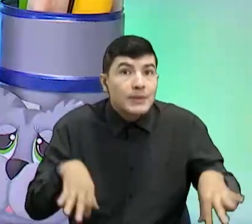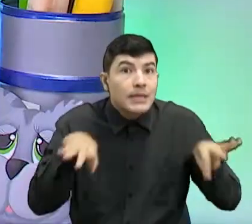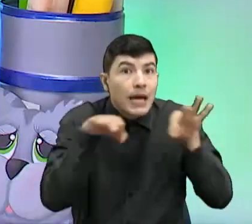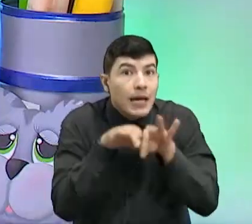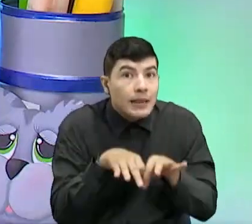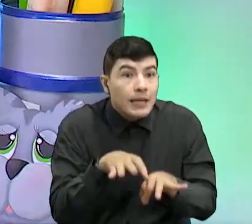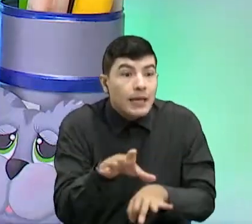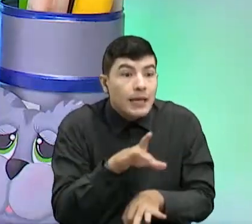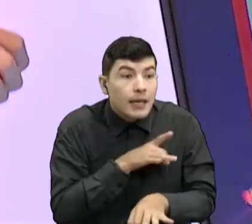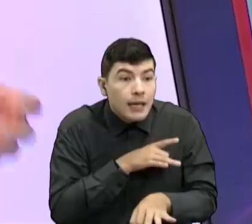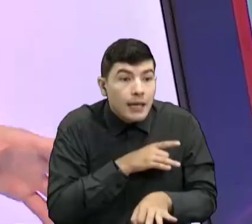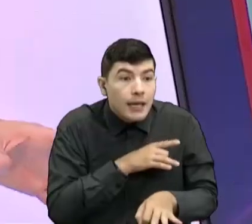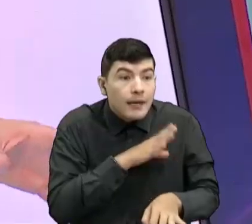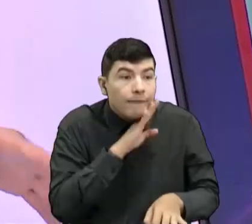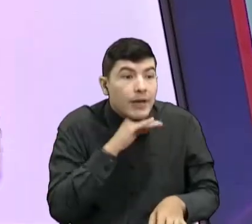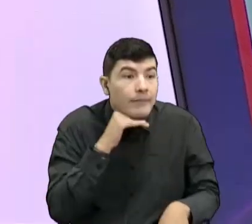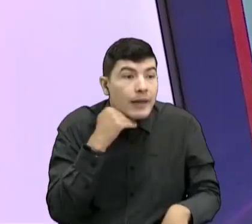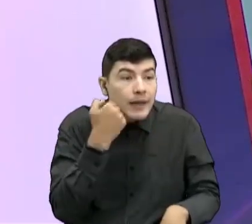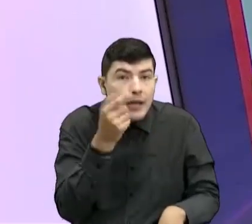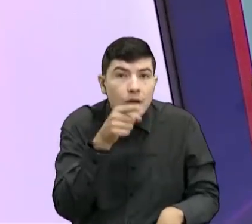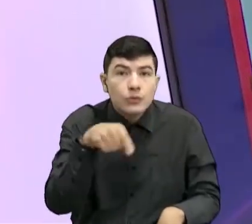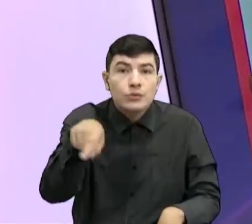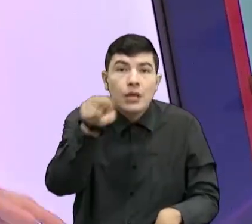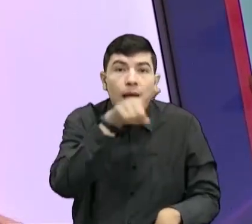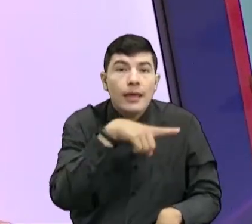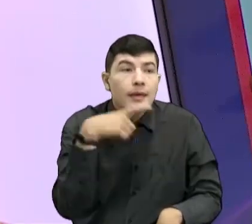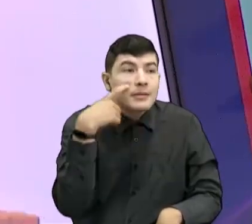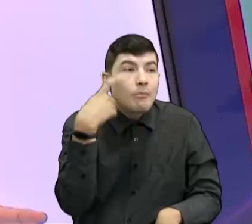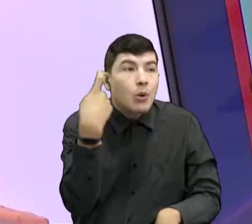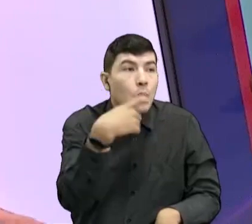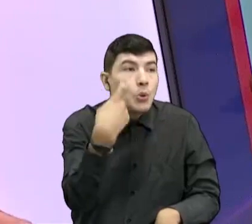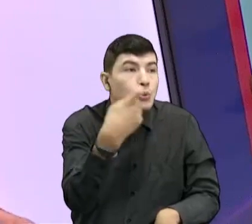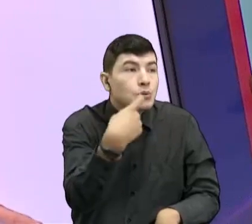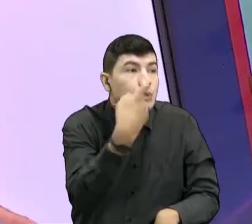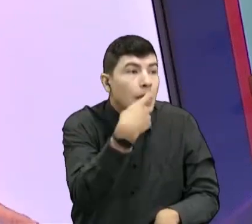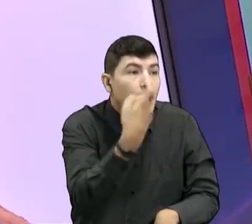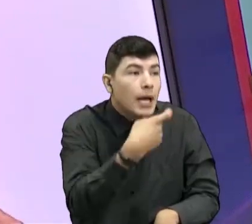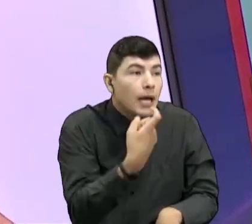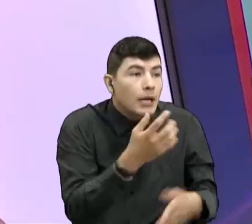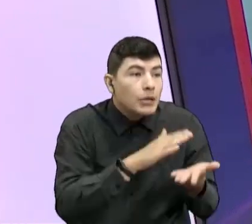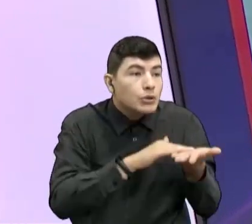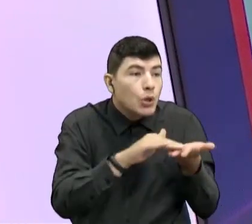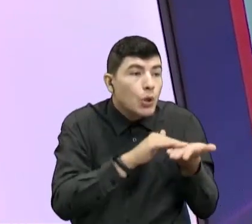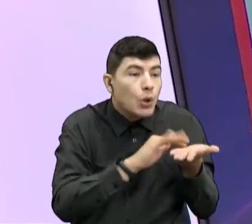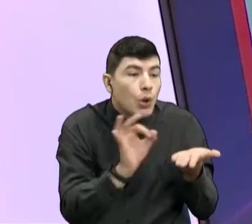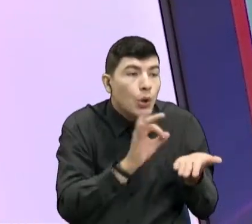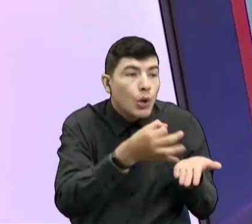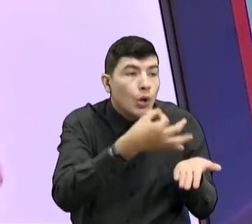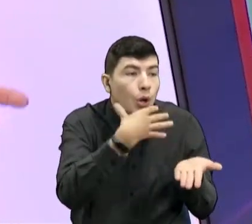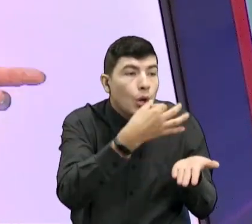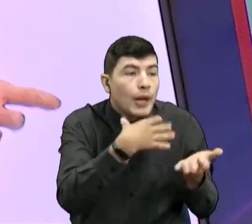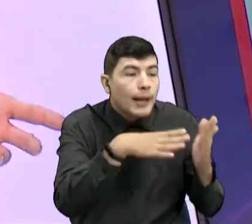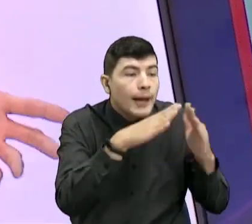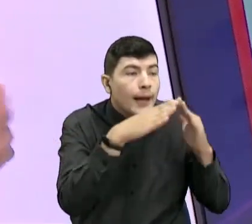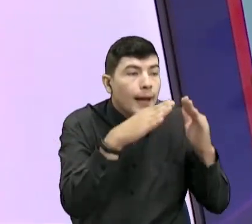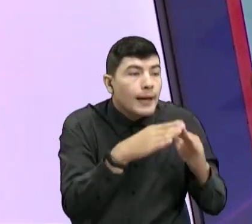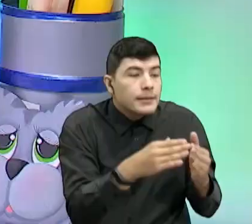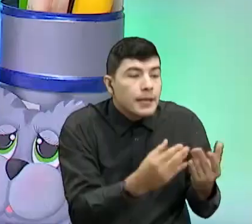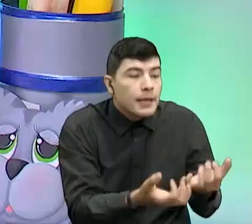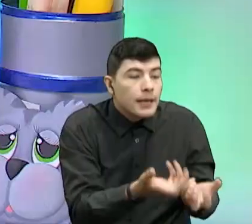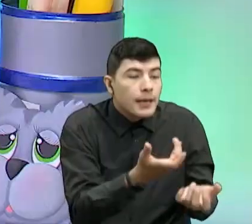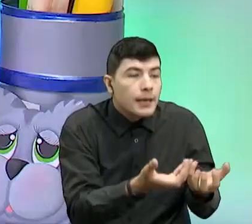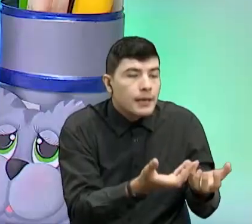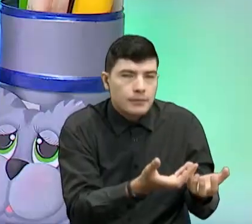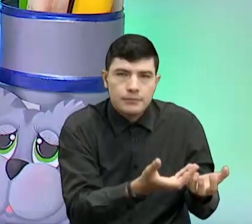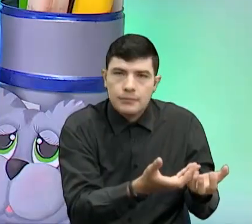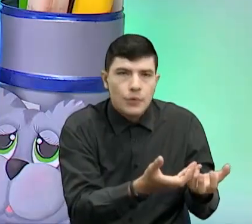enfermedades no busquen remedios caseros ni se vayan a rascar mucho. Sí, no se vayan a rascar porque les queda esa